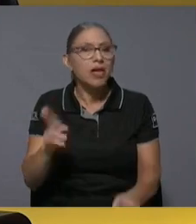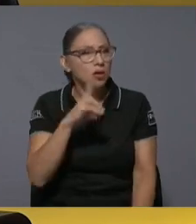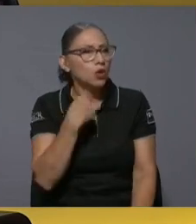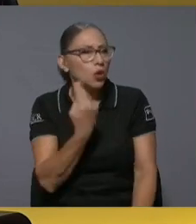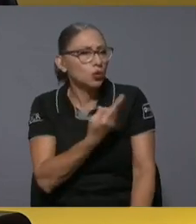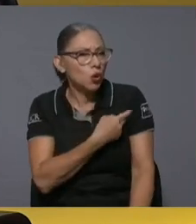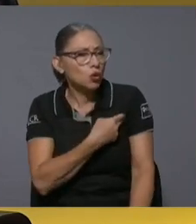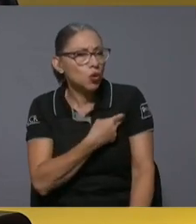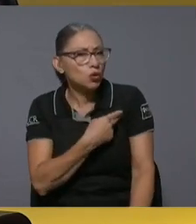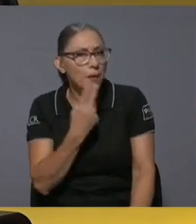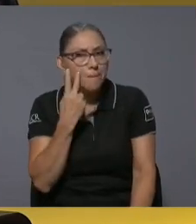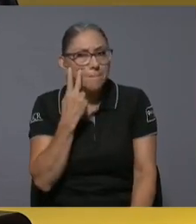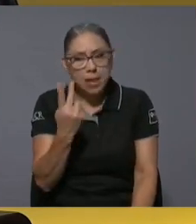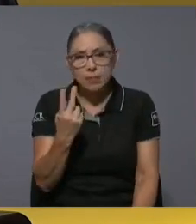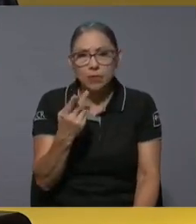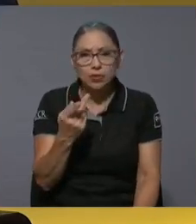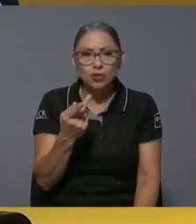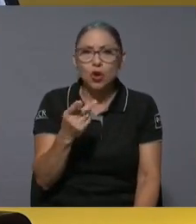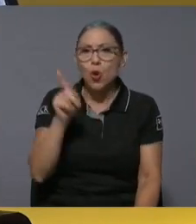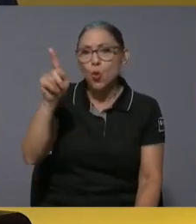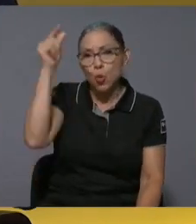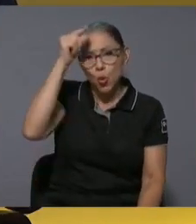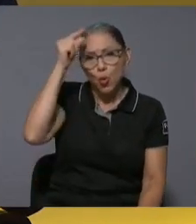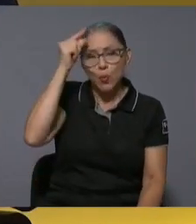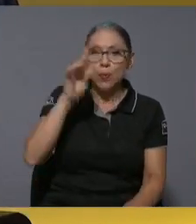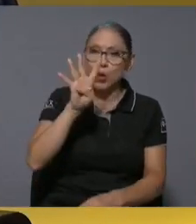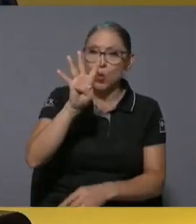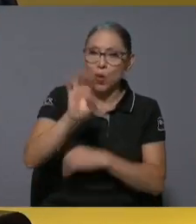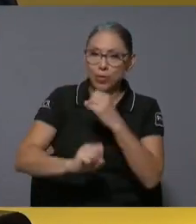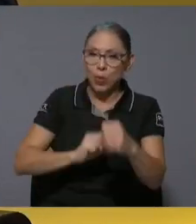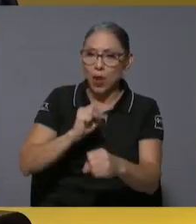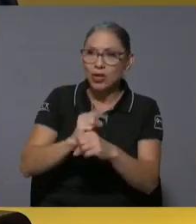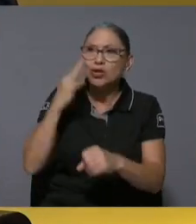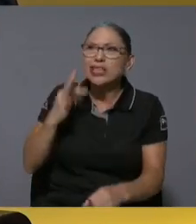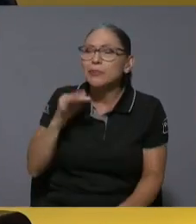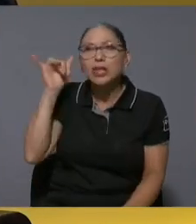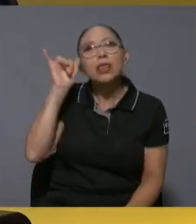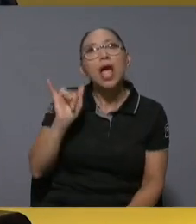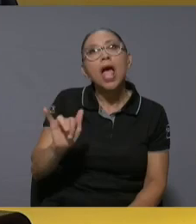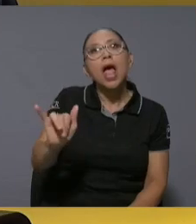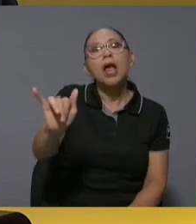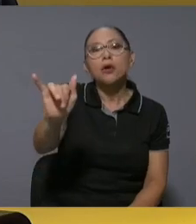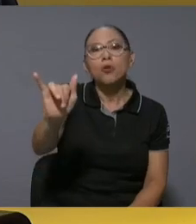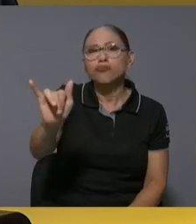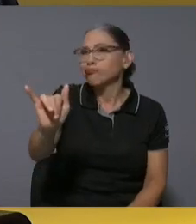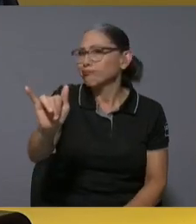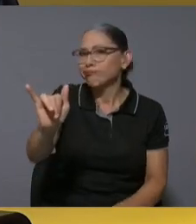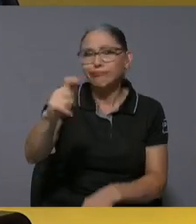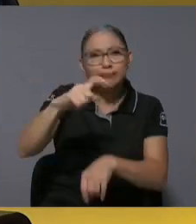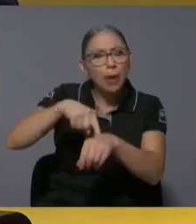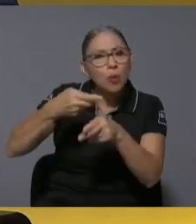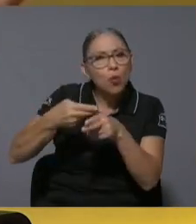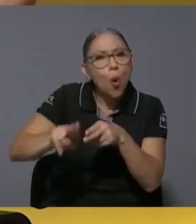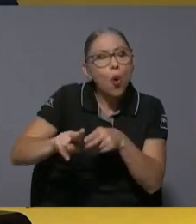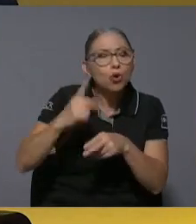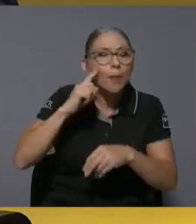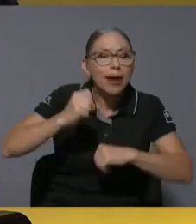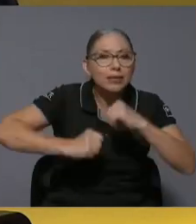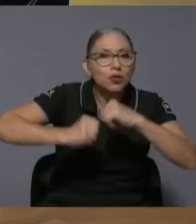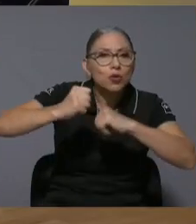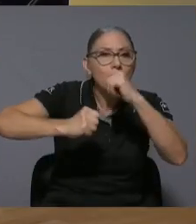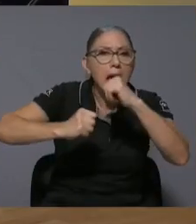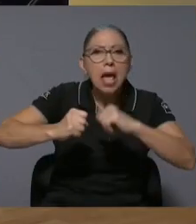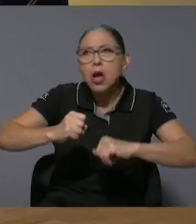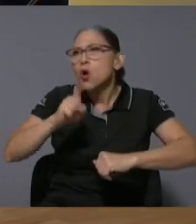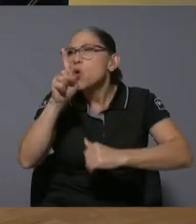vemos una administración de 4 años como si aquello fuera eterno es un tiempo muy muy corto para infraestructura en promedio un proyecto